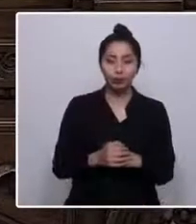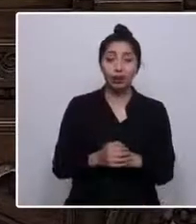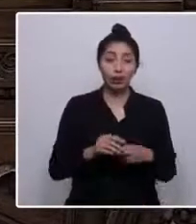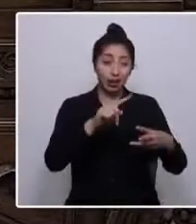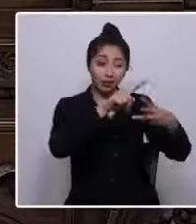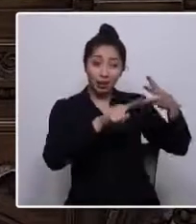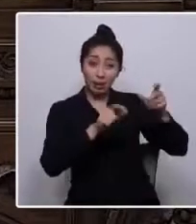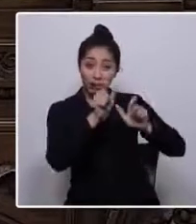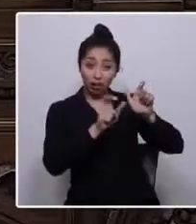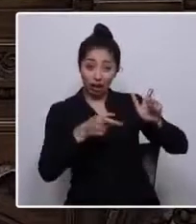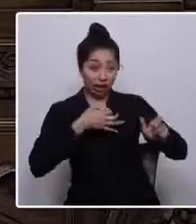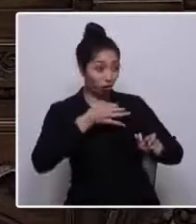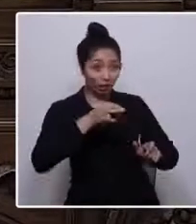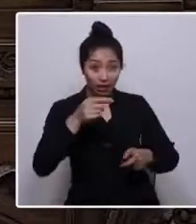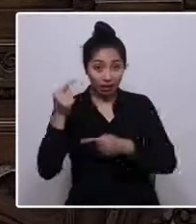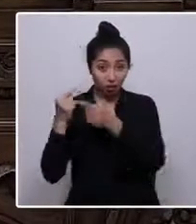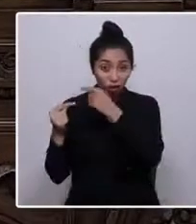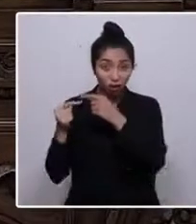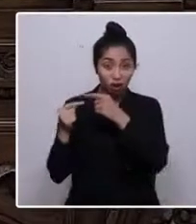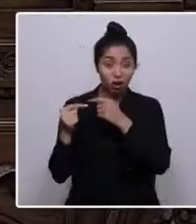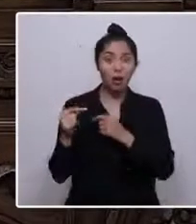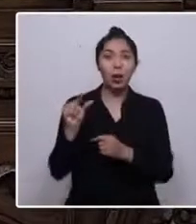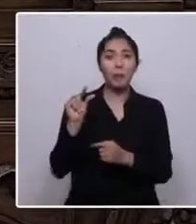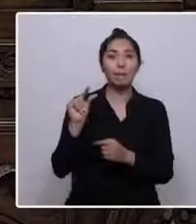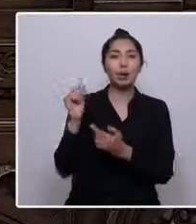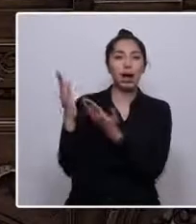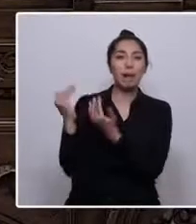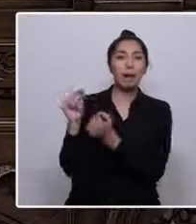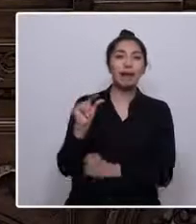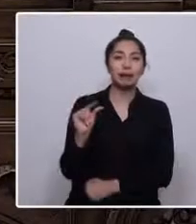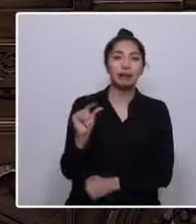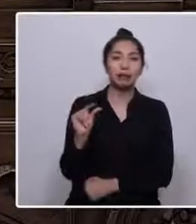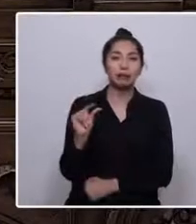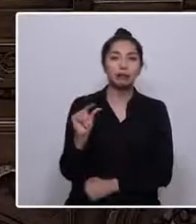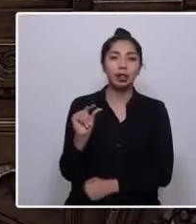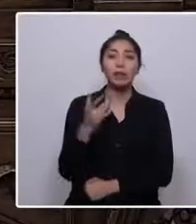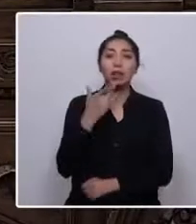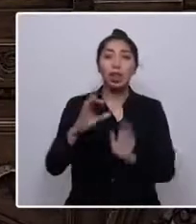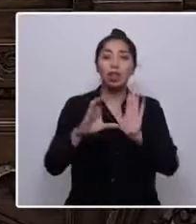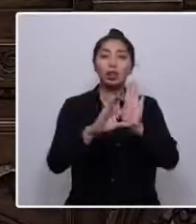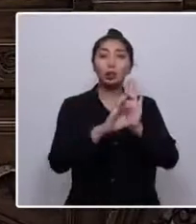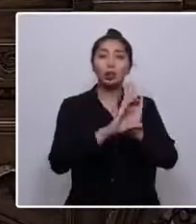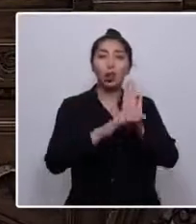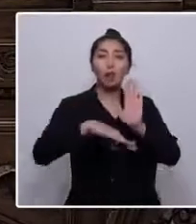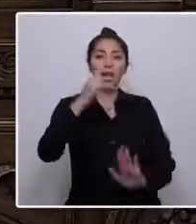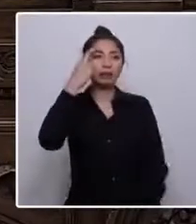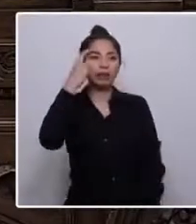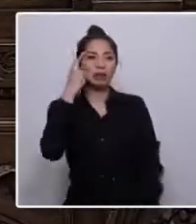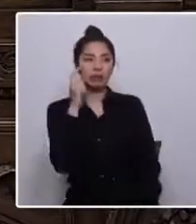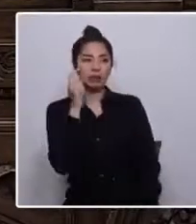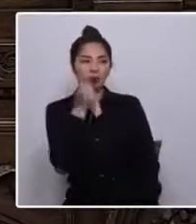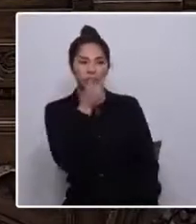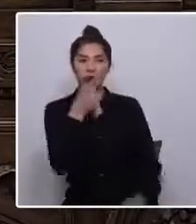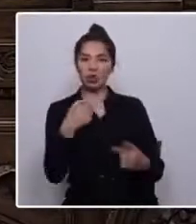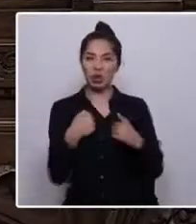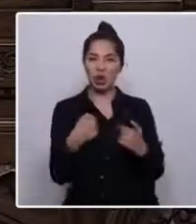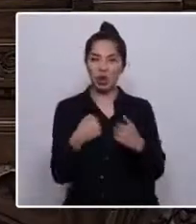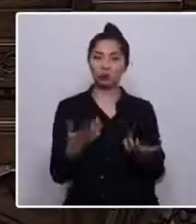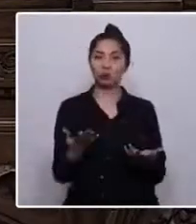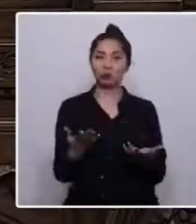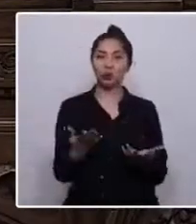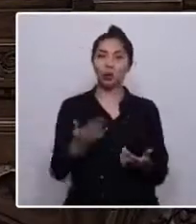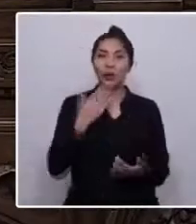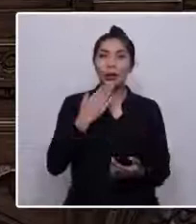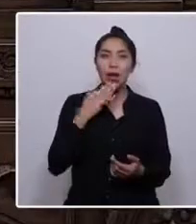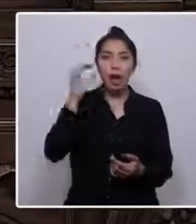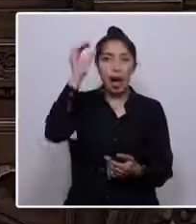si la sociedad en la que les tocará vivir tendrá una Constitución más inspirada en la soberbia que en el conocimiento. En la utopía ideológica